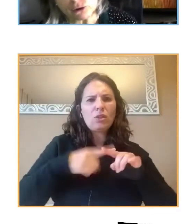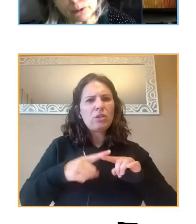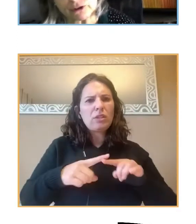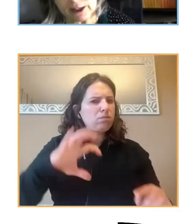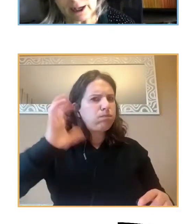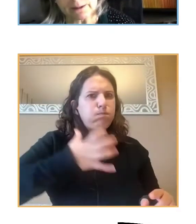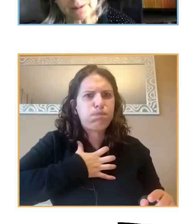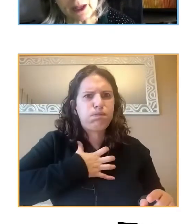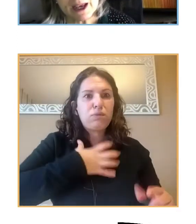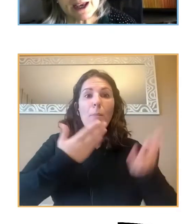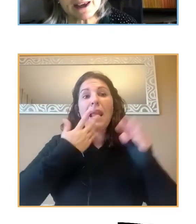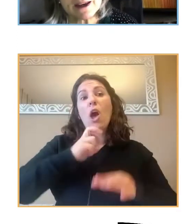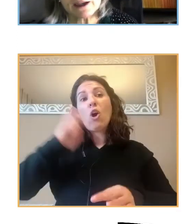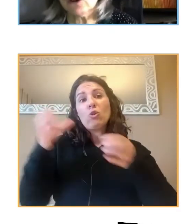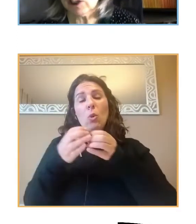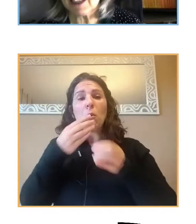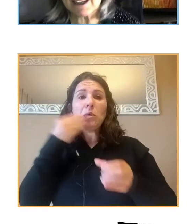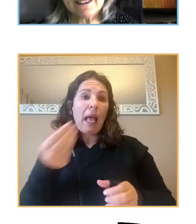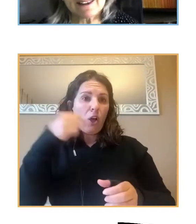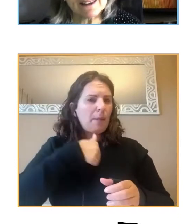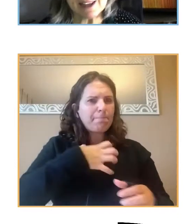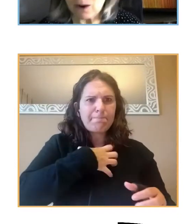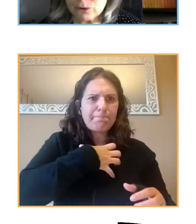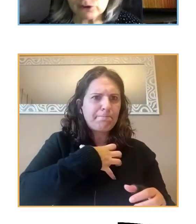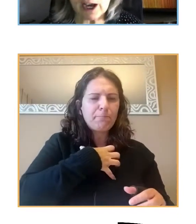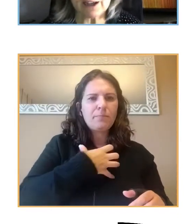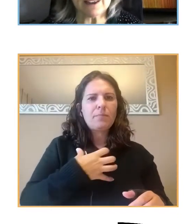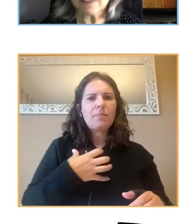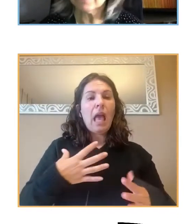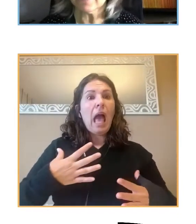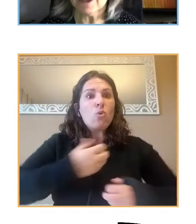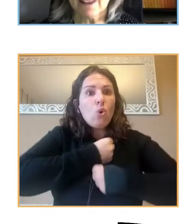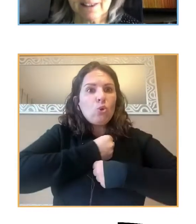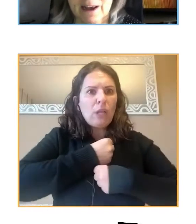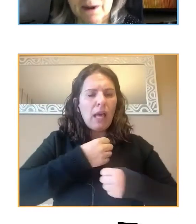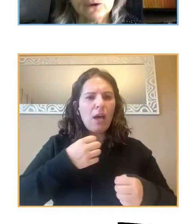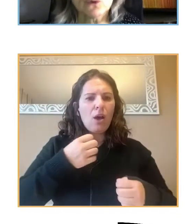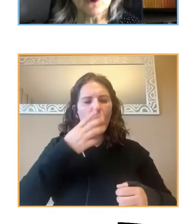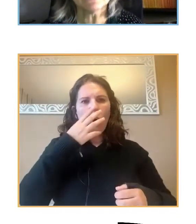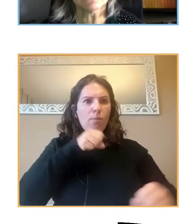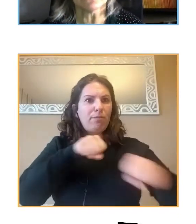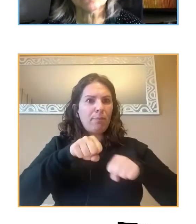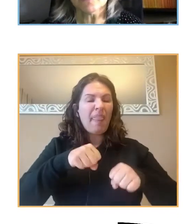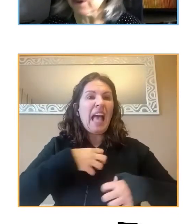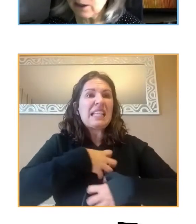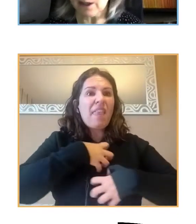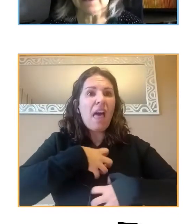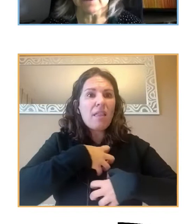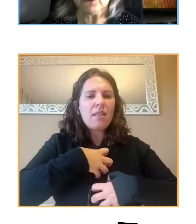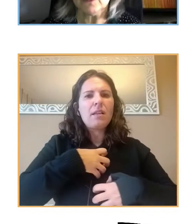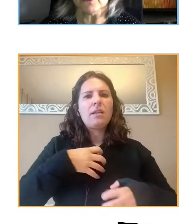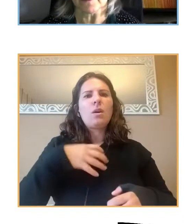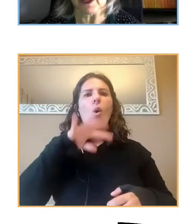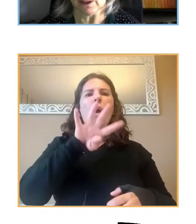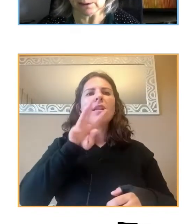otros grupos de edad. Y que los ataques de angustia y de ansiedad se daban en un 42% en